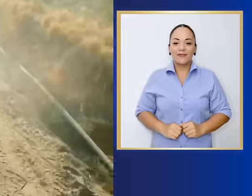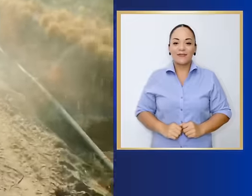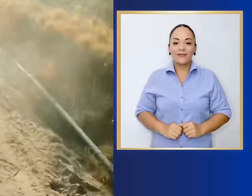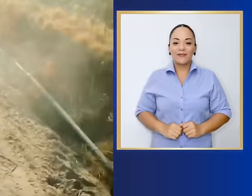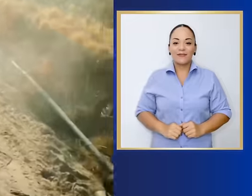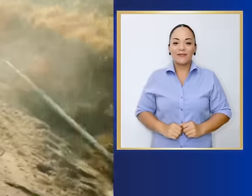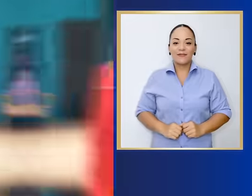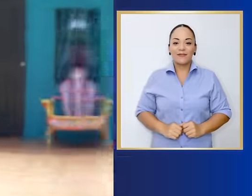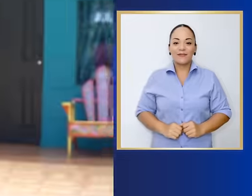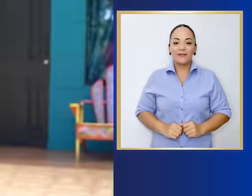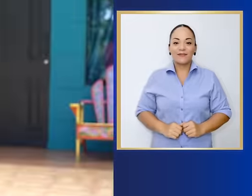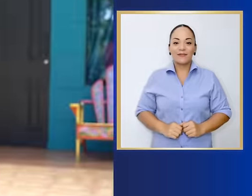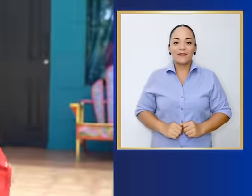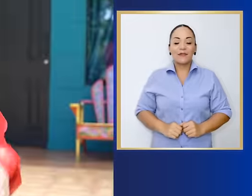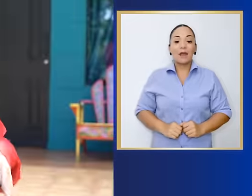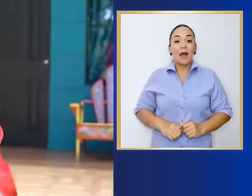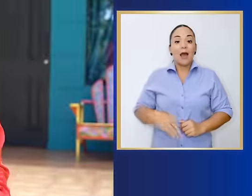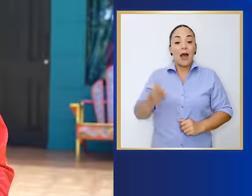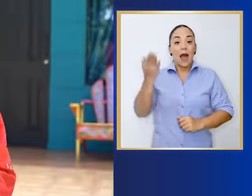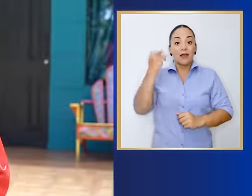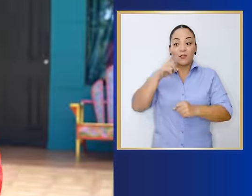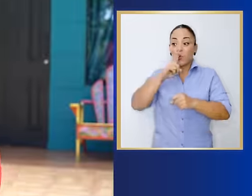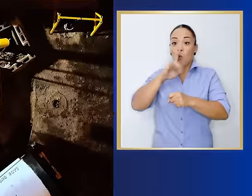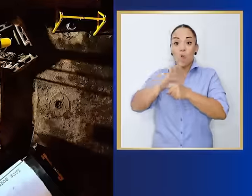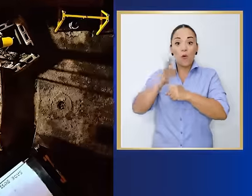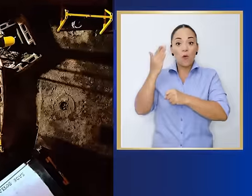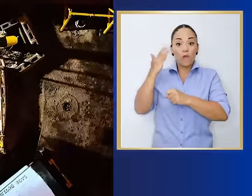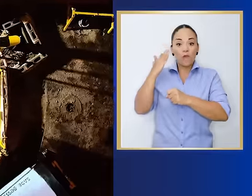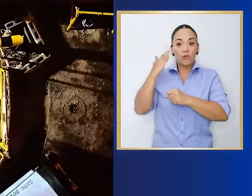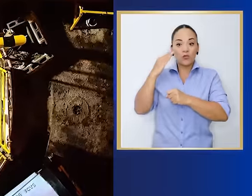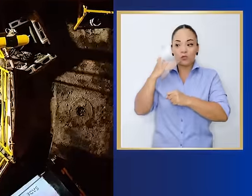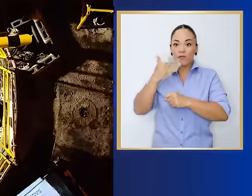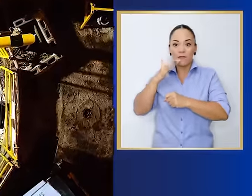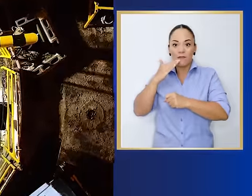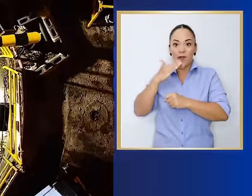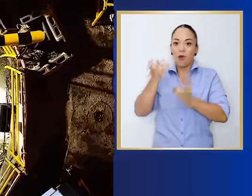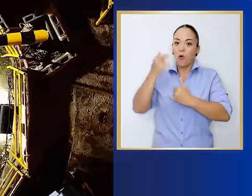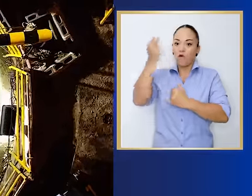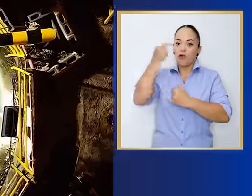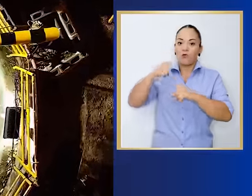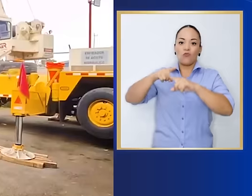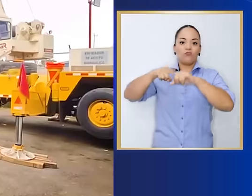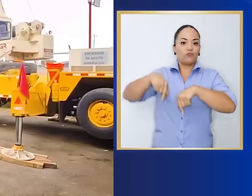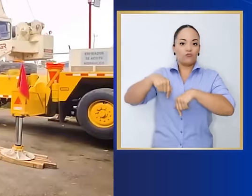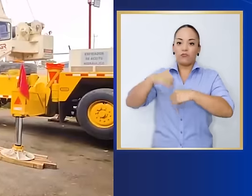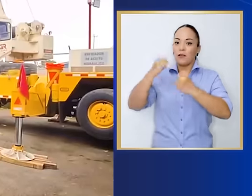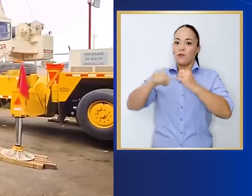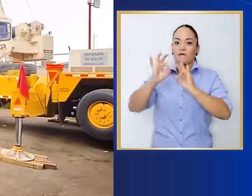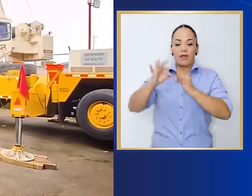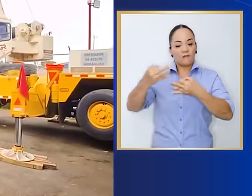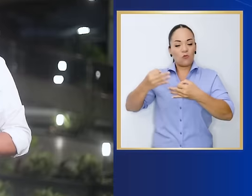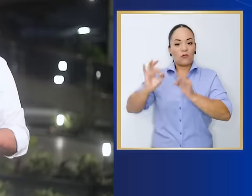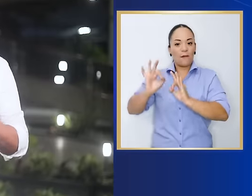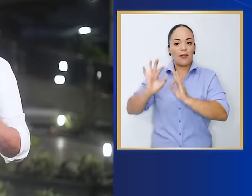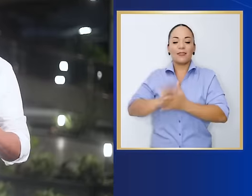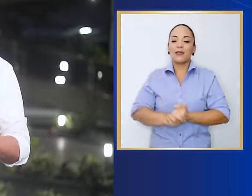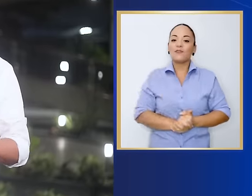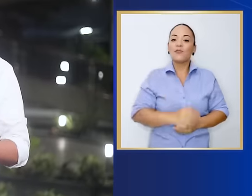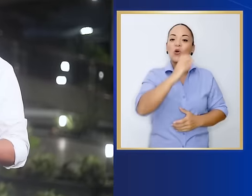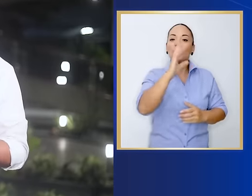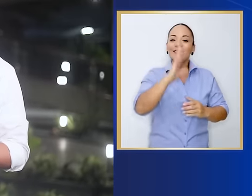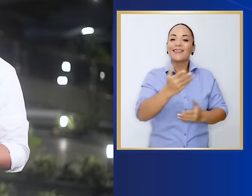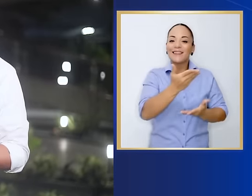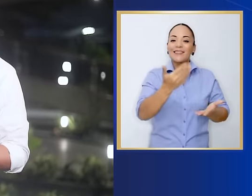Música Empezaron compromisos que en este gobierno pues lo finiquitaron de una manera impresionante y muy ejecutiva. Costa